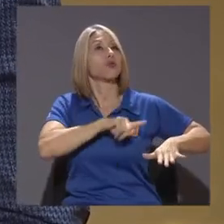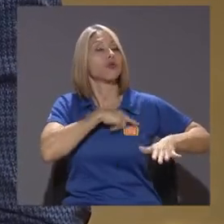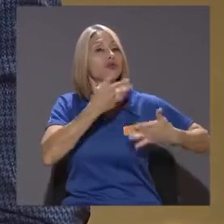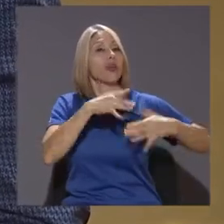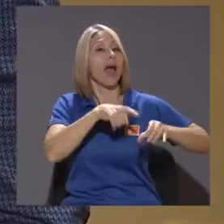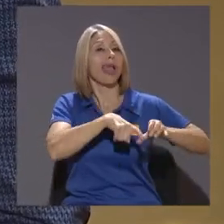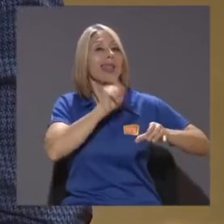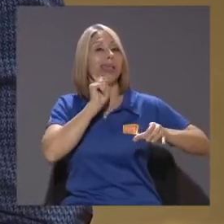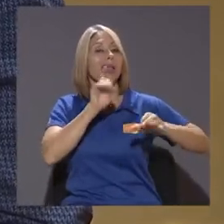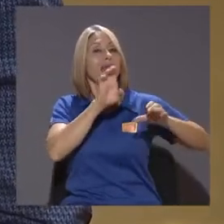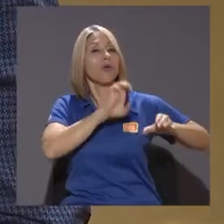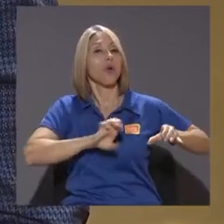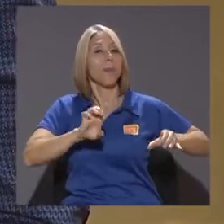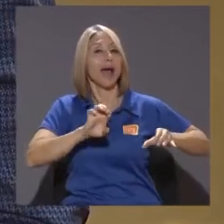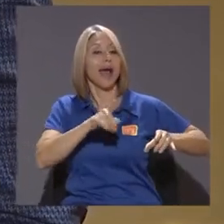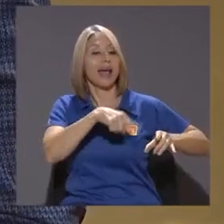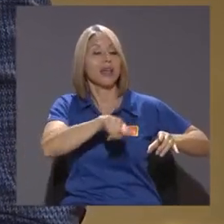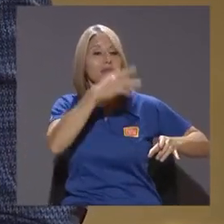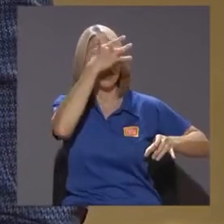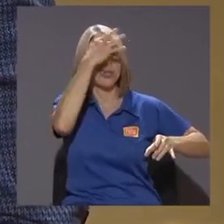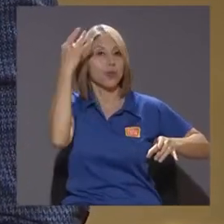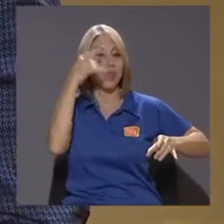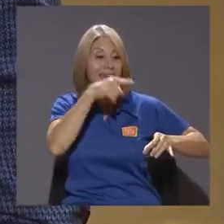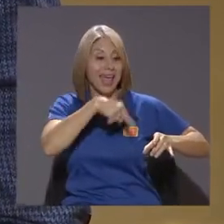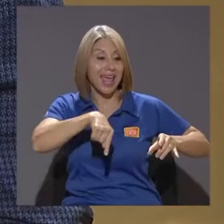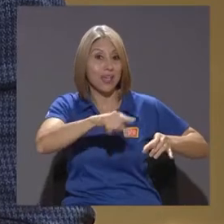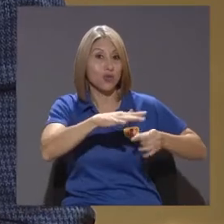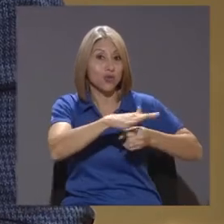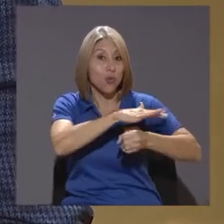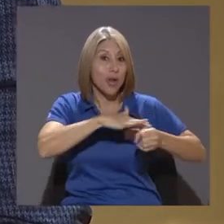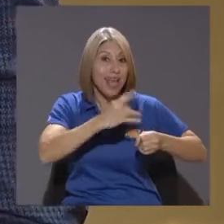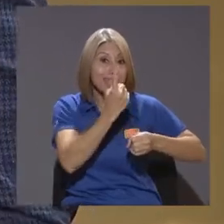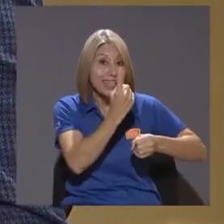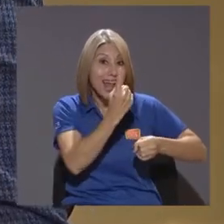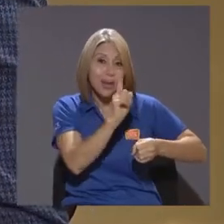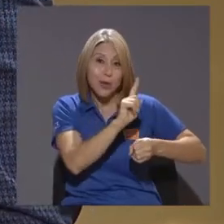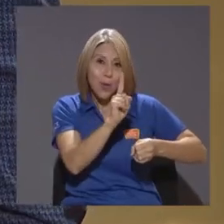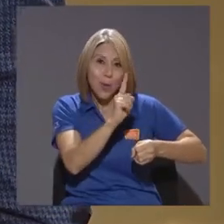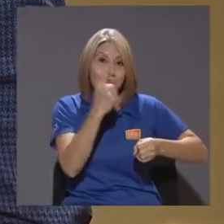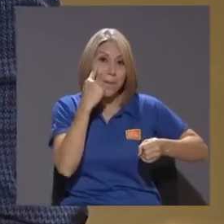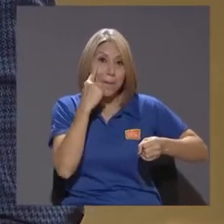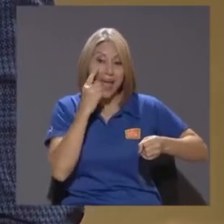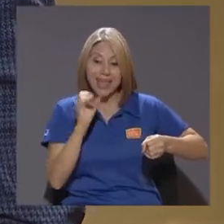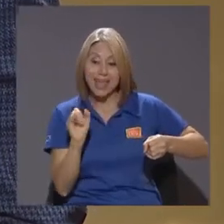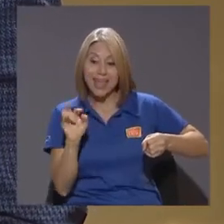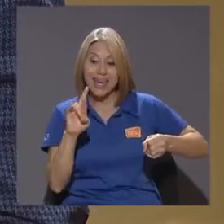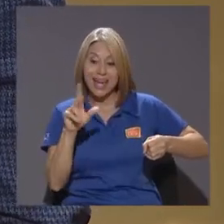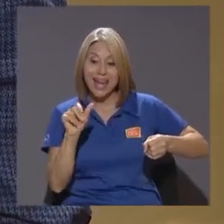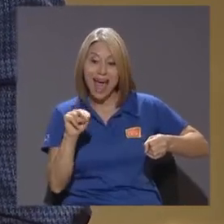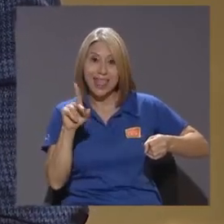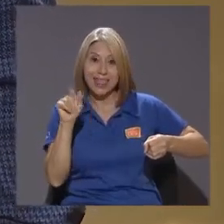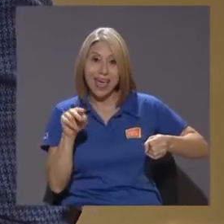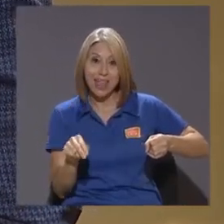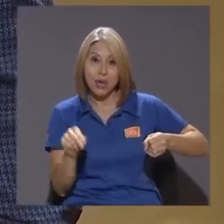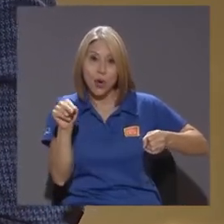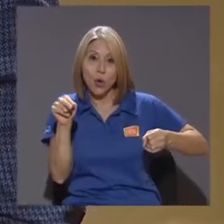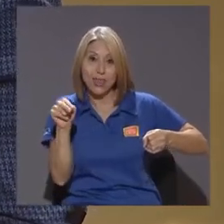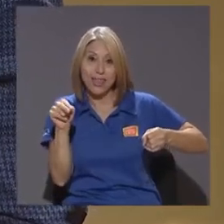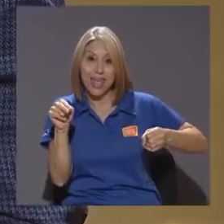olvida Que ellos no son Del todo una isla Que resulta Que Irlanda del norte Pega con Irlanda Y ahí No hay mar